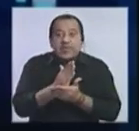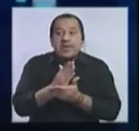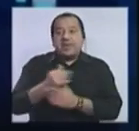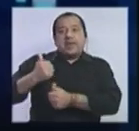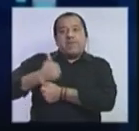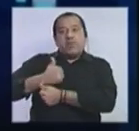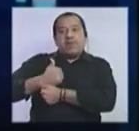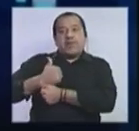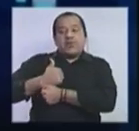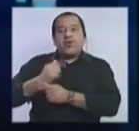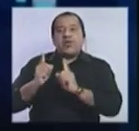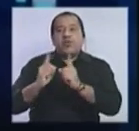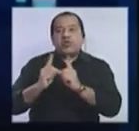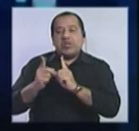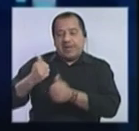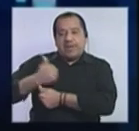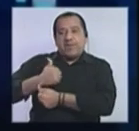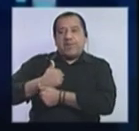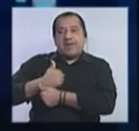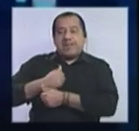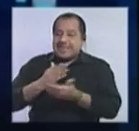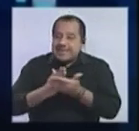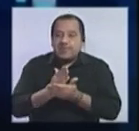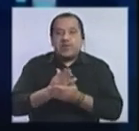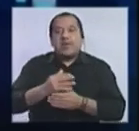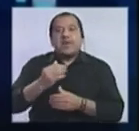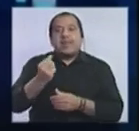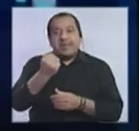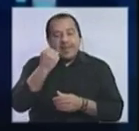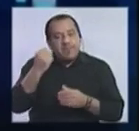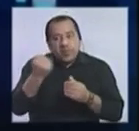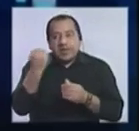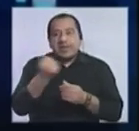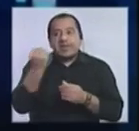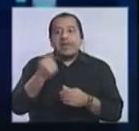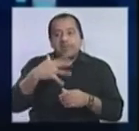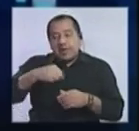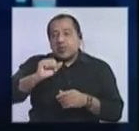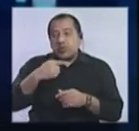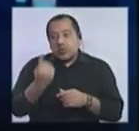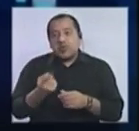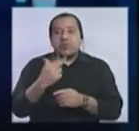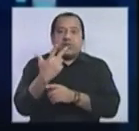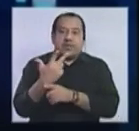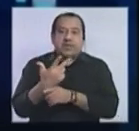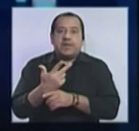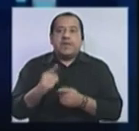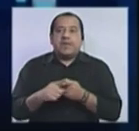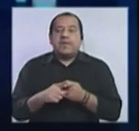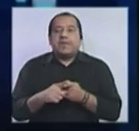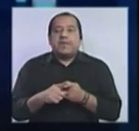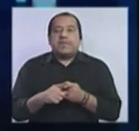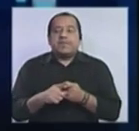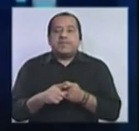legisladores diputados del Cabildo Abierto, más los pequeños partidos también. Claro. Son tres legisladores, ¿no? Sí.